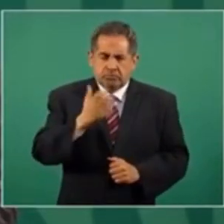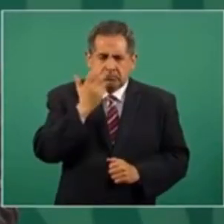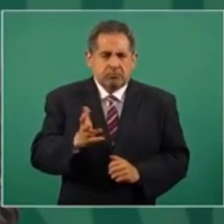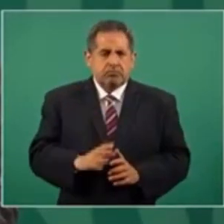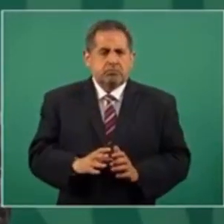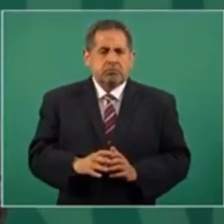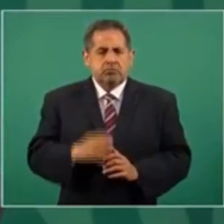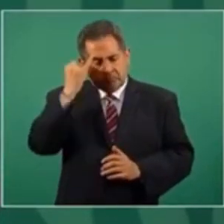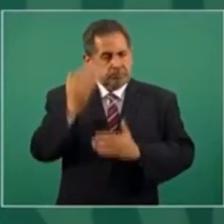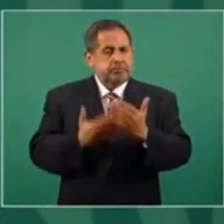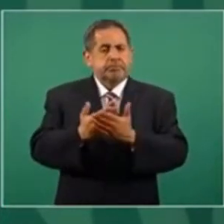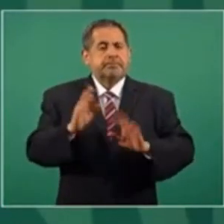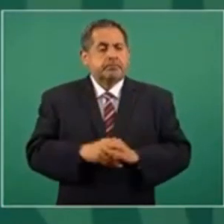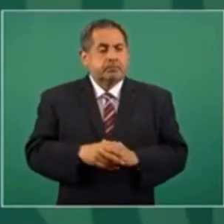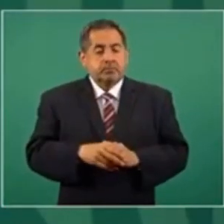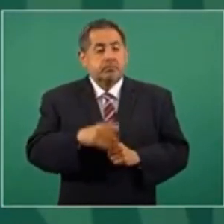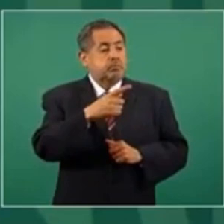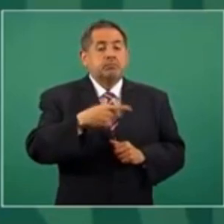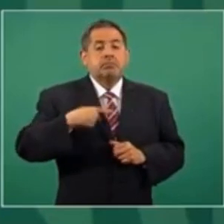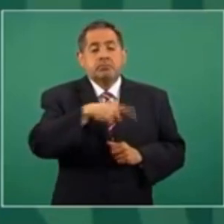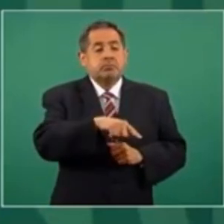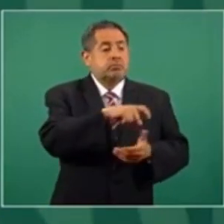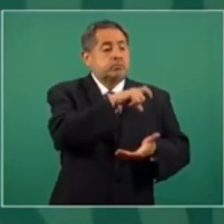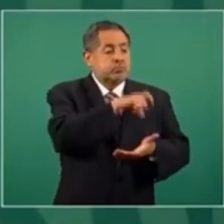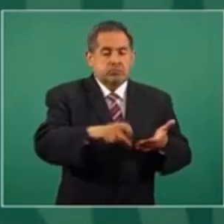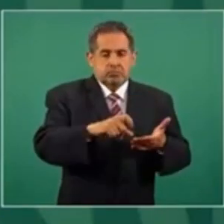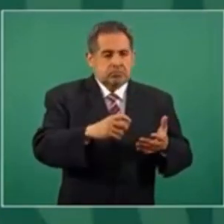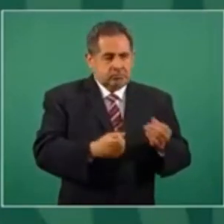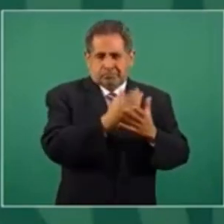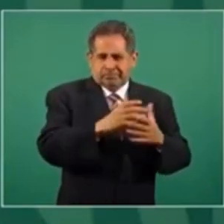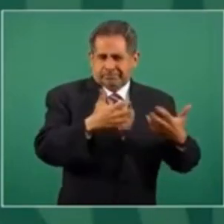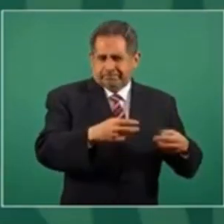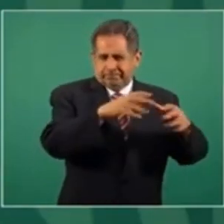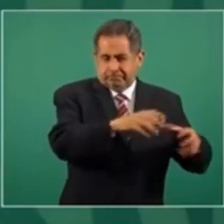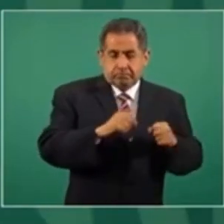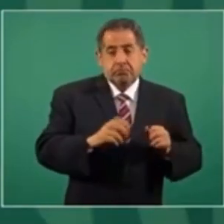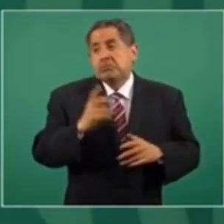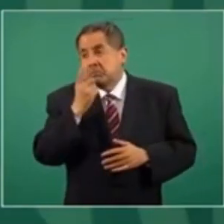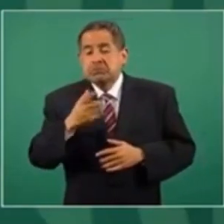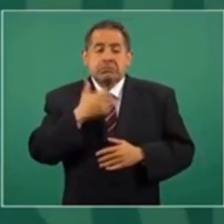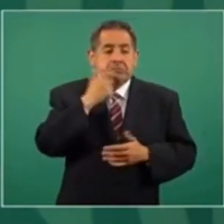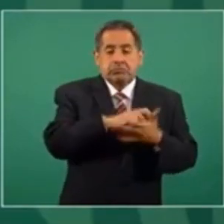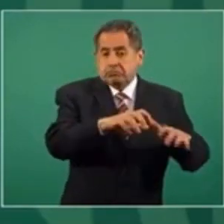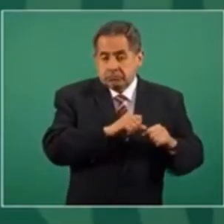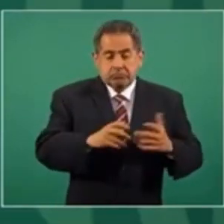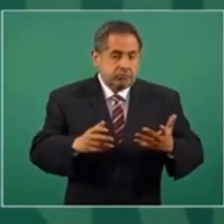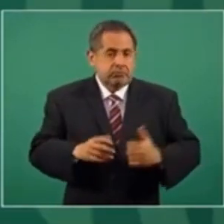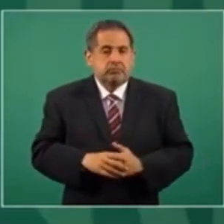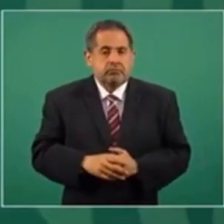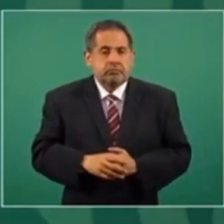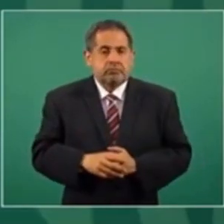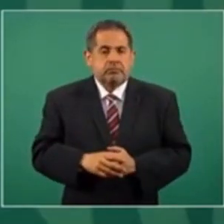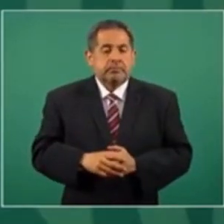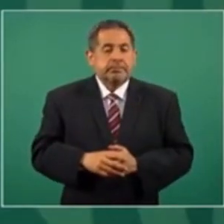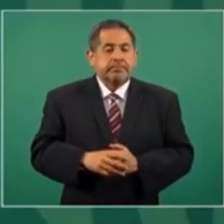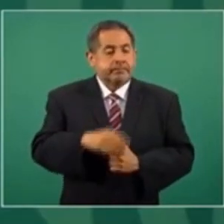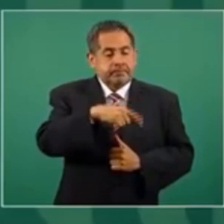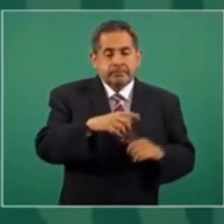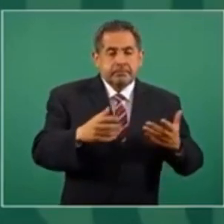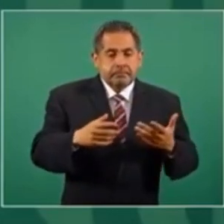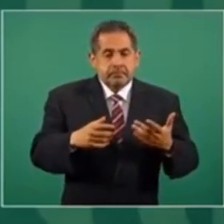lo que se está planteando. Los que compraron la empresa o manifestaron que compraban la empresa,